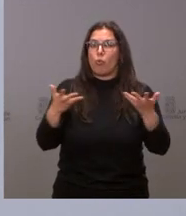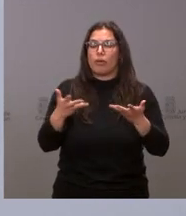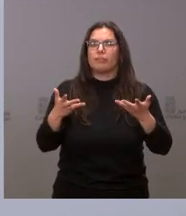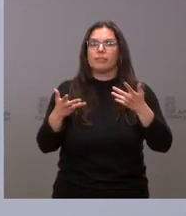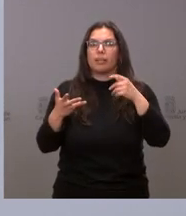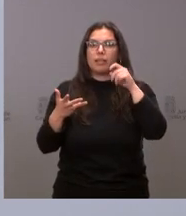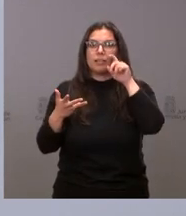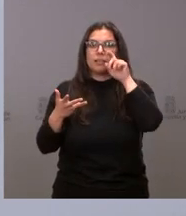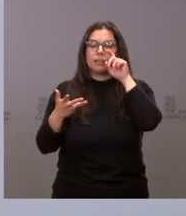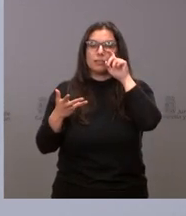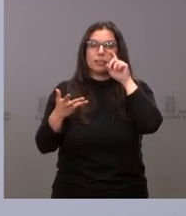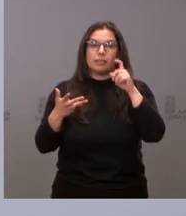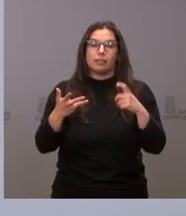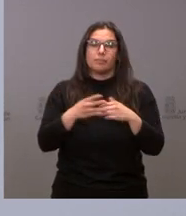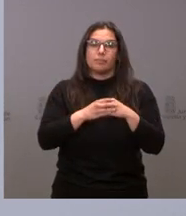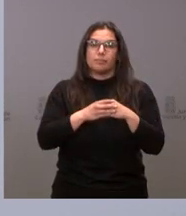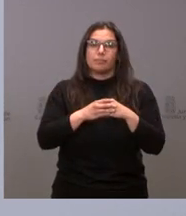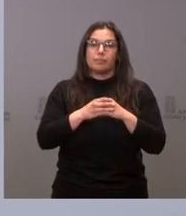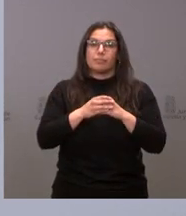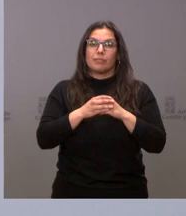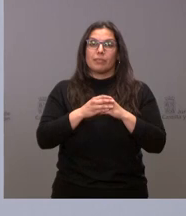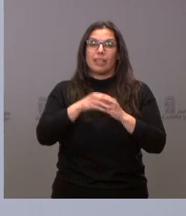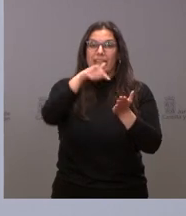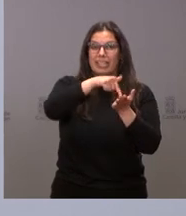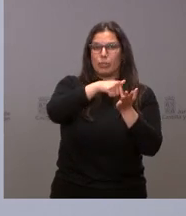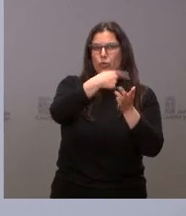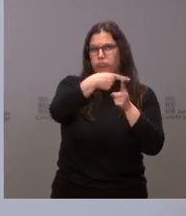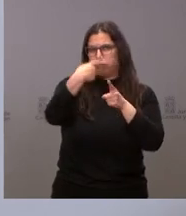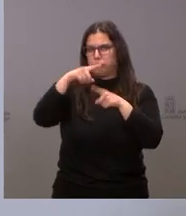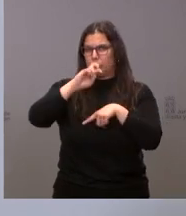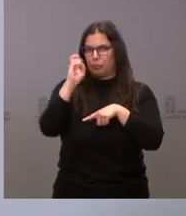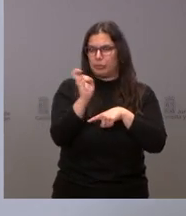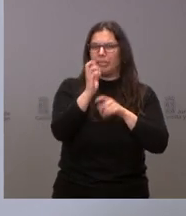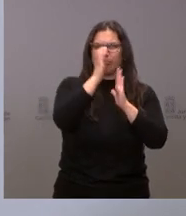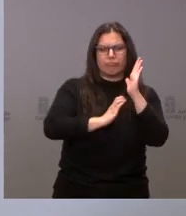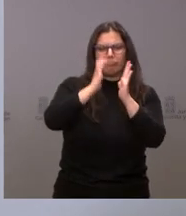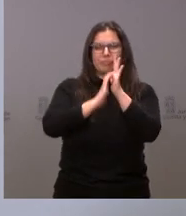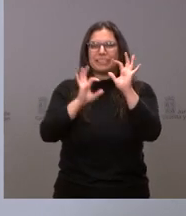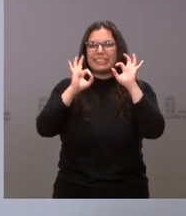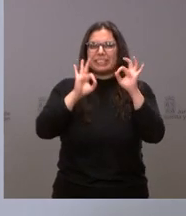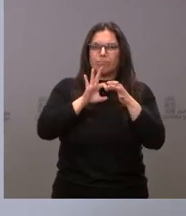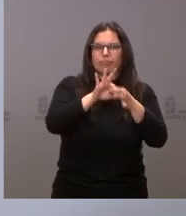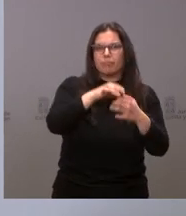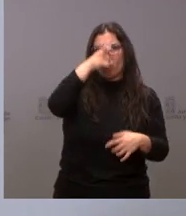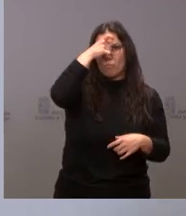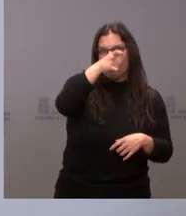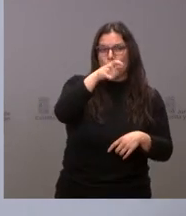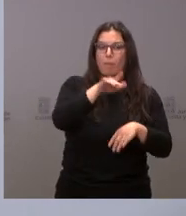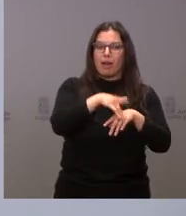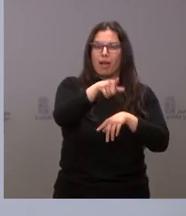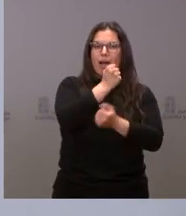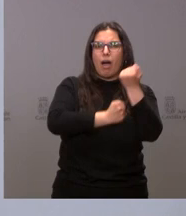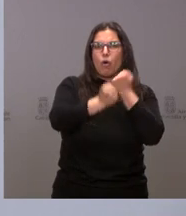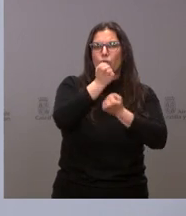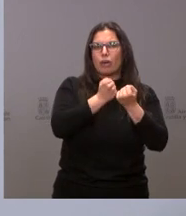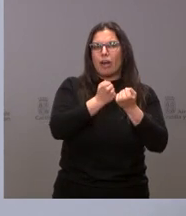más rebajas fiscales para el medio rural. Va a suponer un ahorro superior